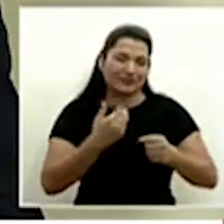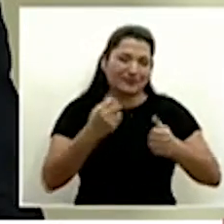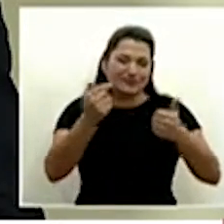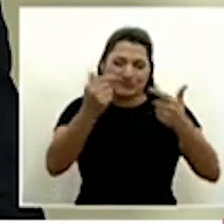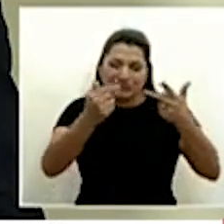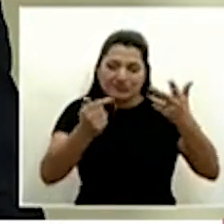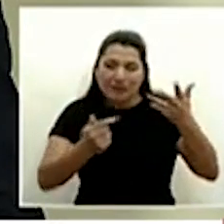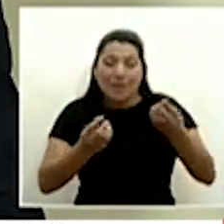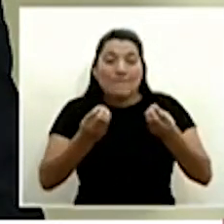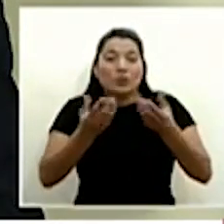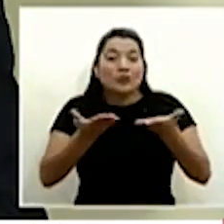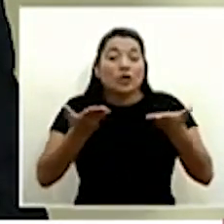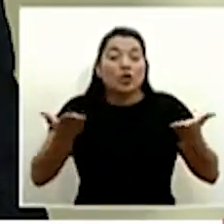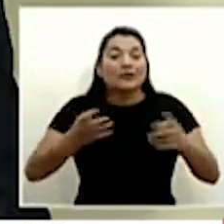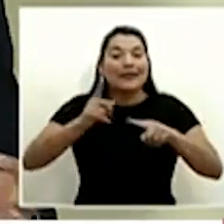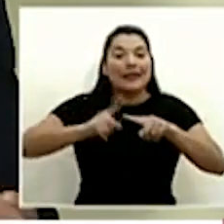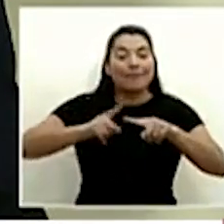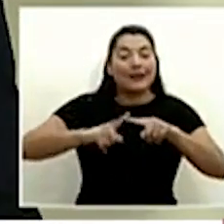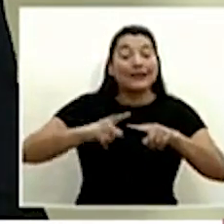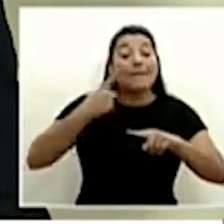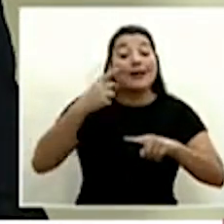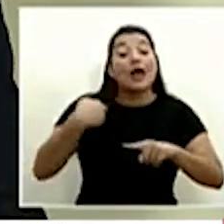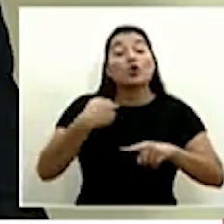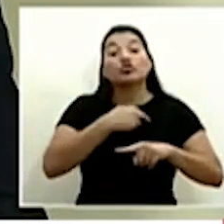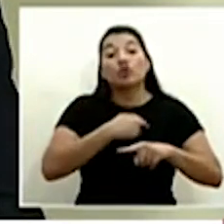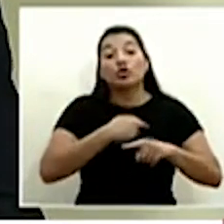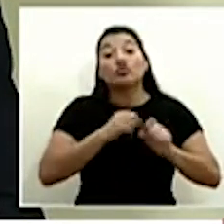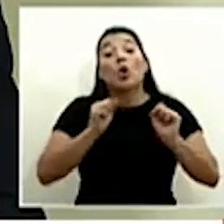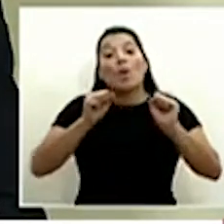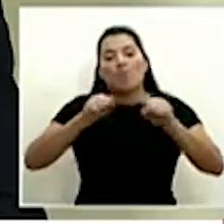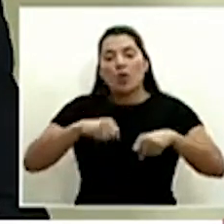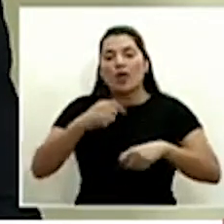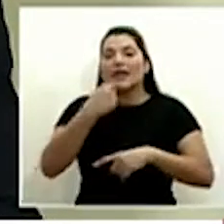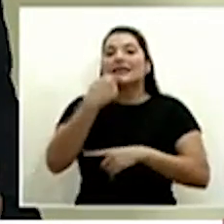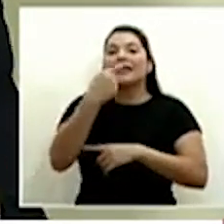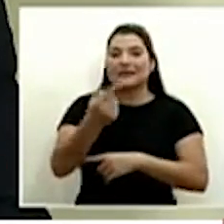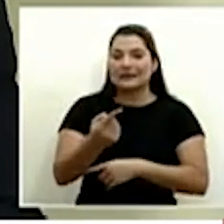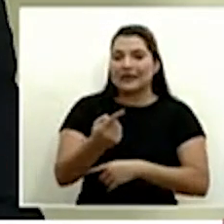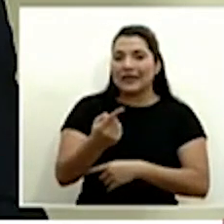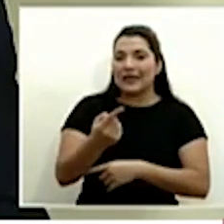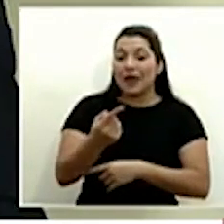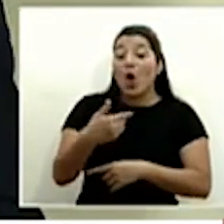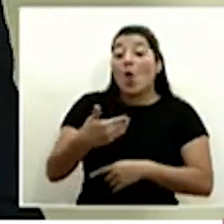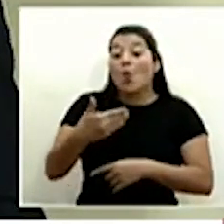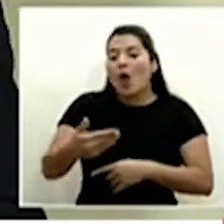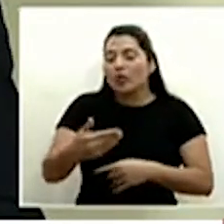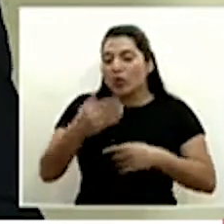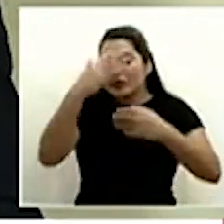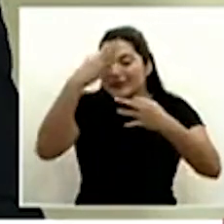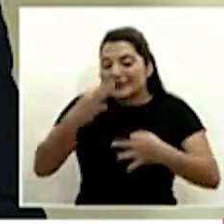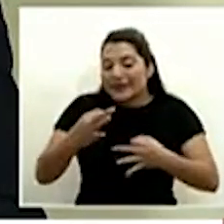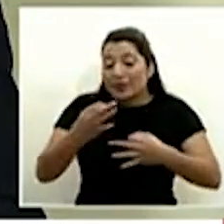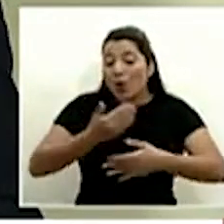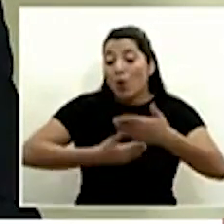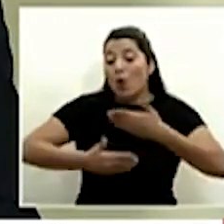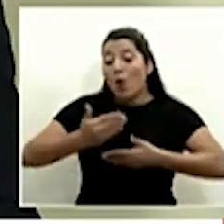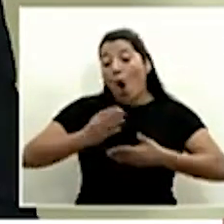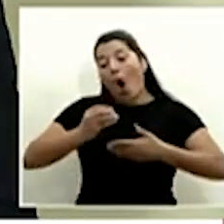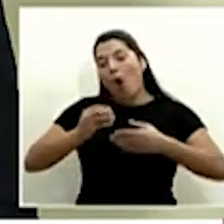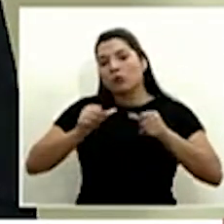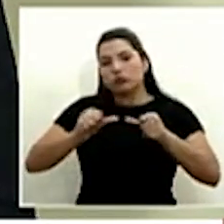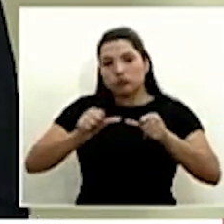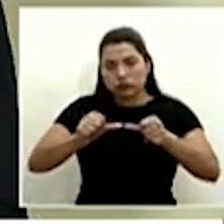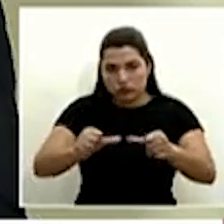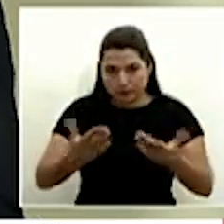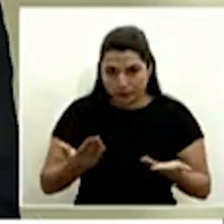cuenta para poder decir y combinar todos esos datos para decir qué tanto podemos avanzar o qué tanto no podemos avanzar lo cierto es que por